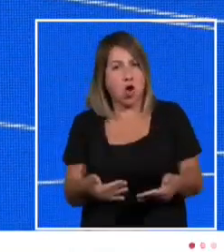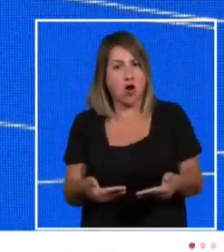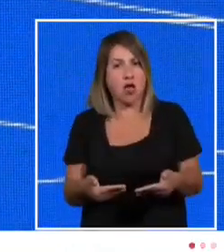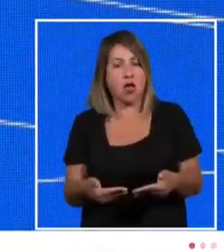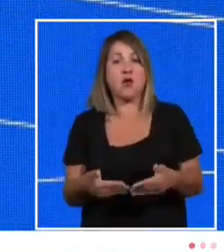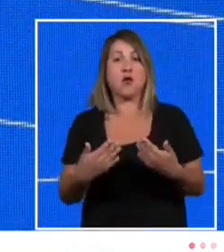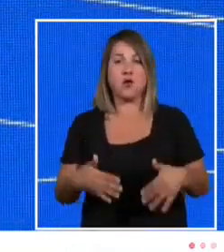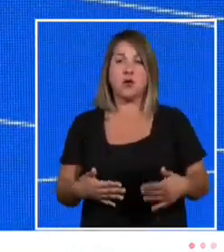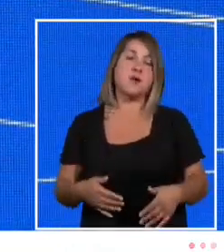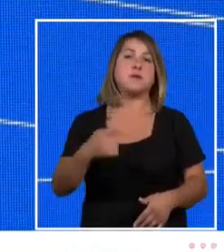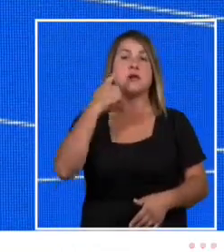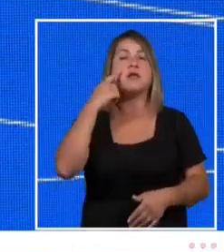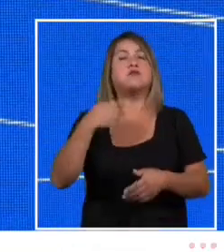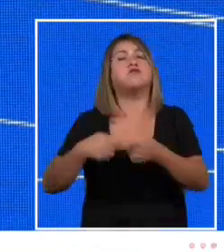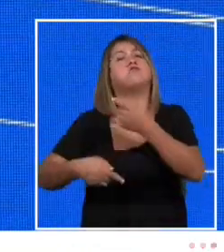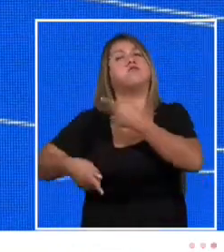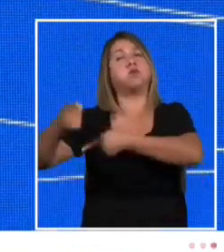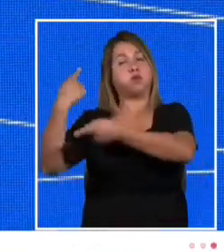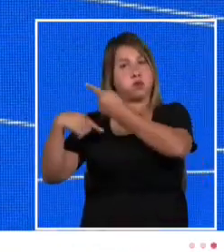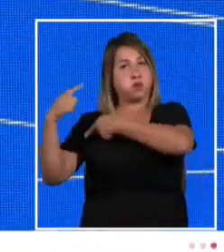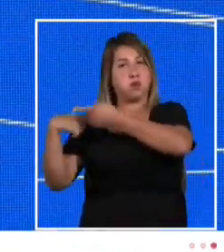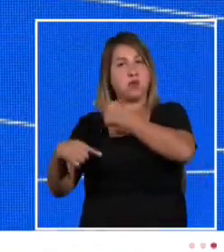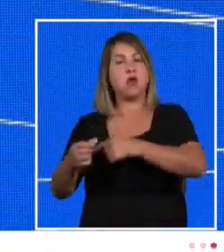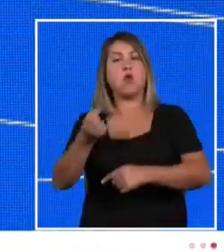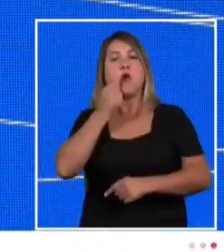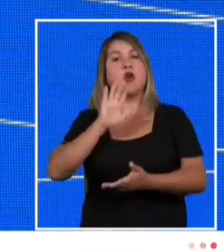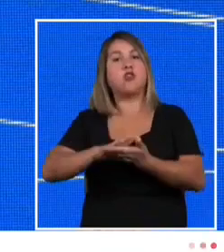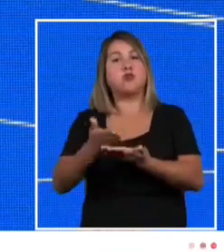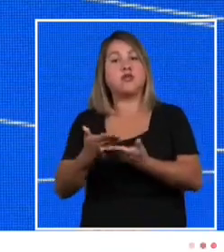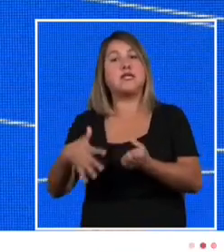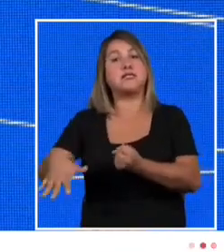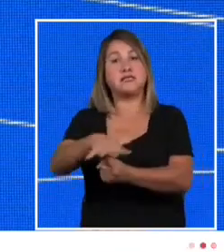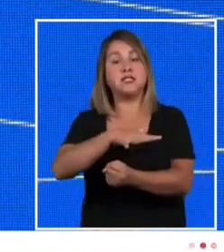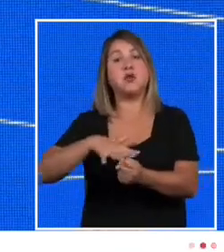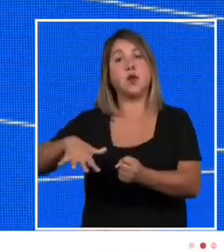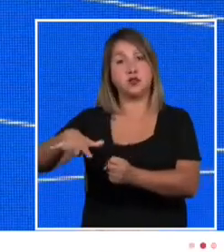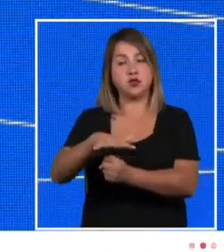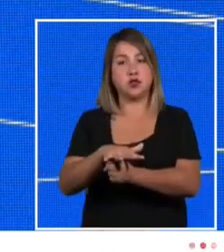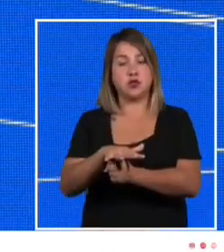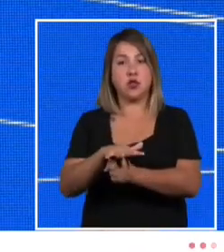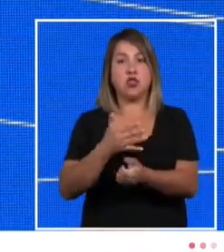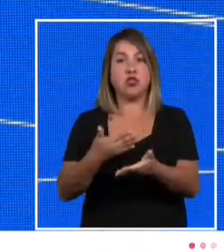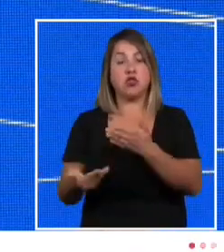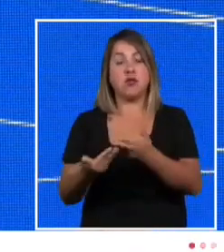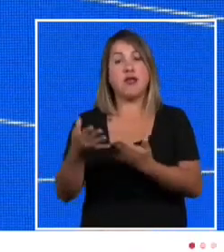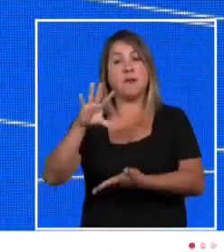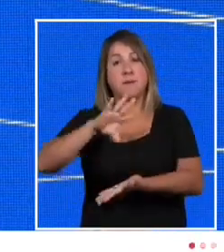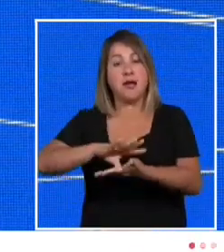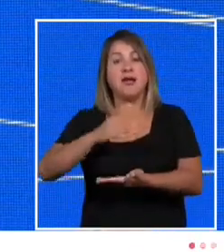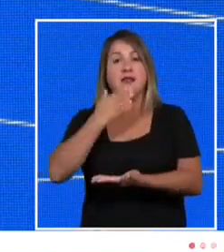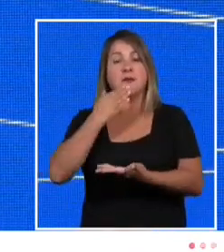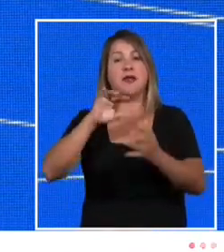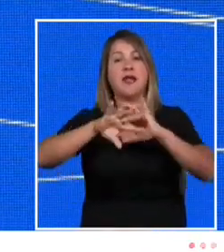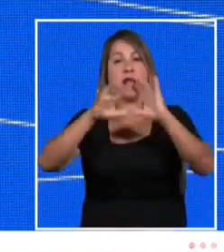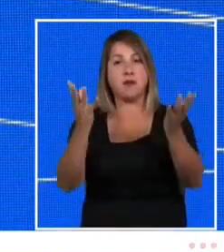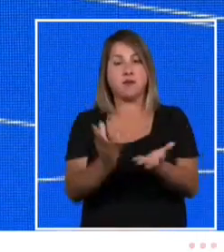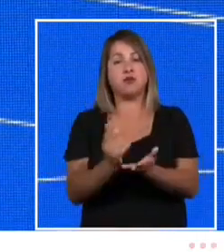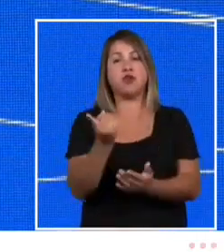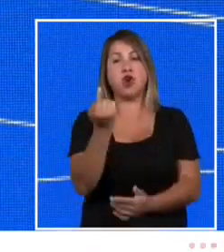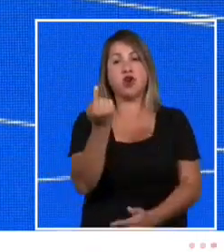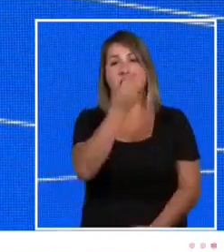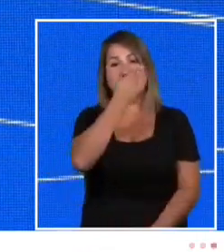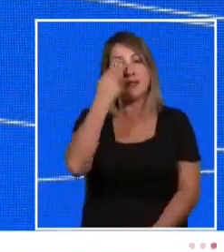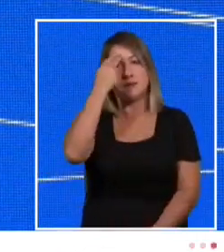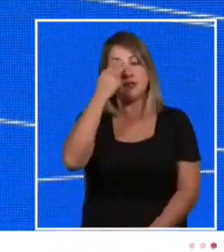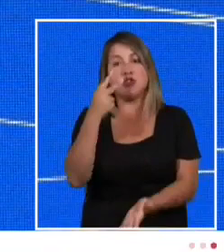Hagamos una recapitulación de cuál era la situación en el país y en el mundo el 11 de marzo del 2022.